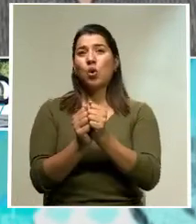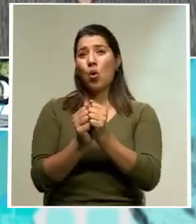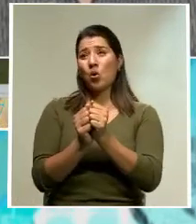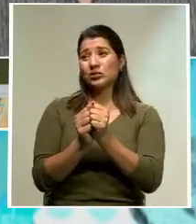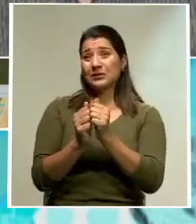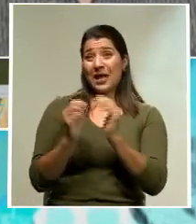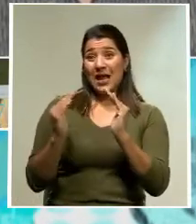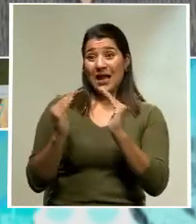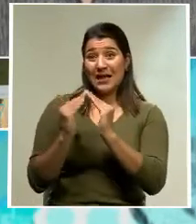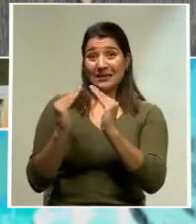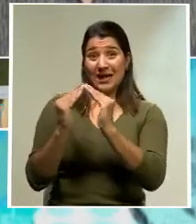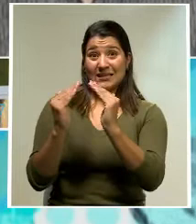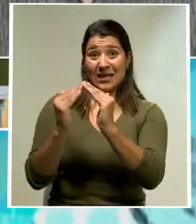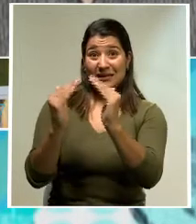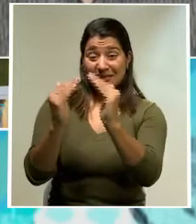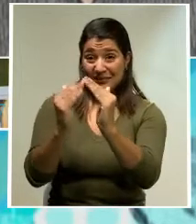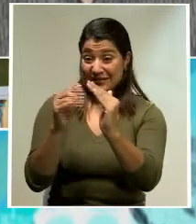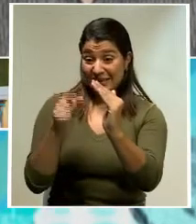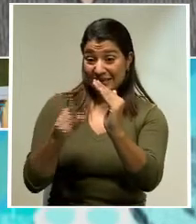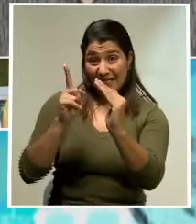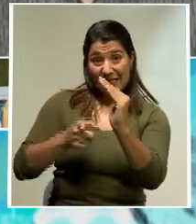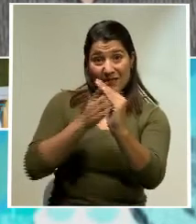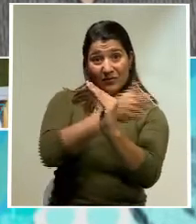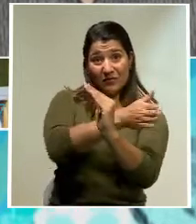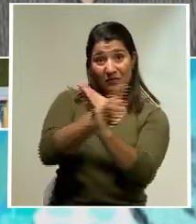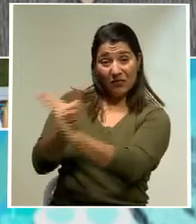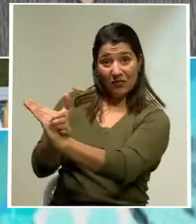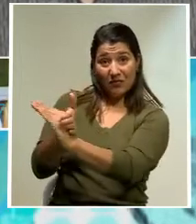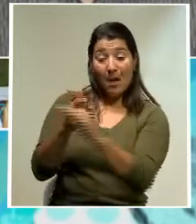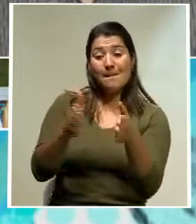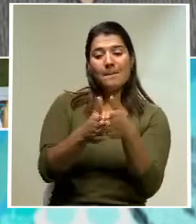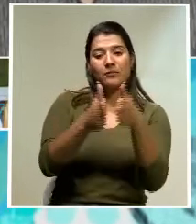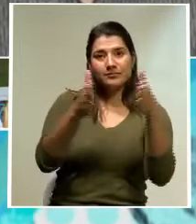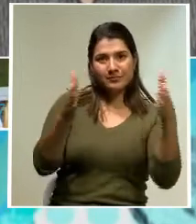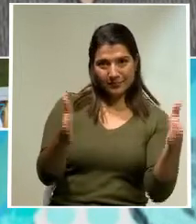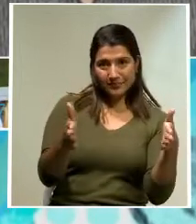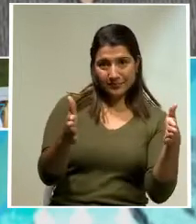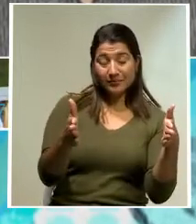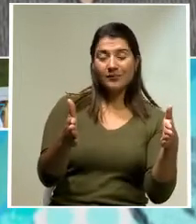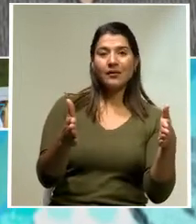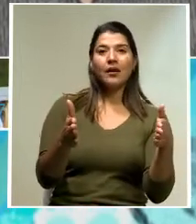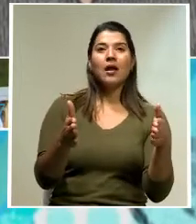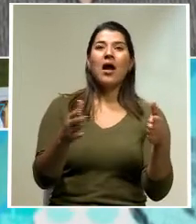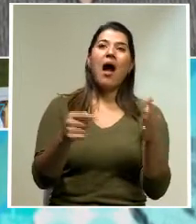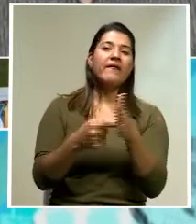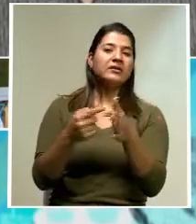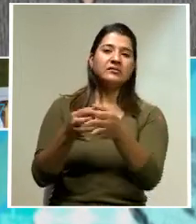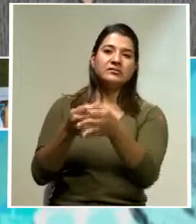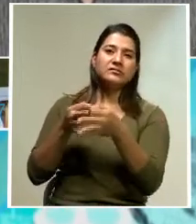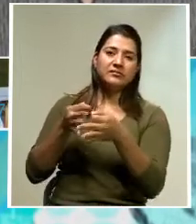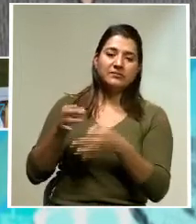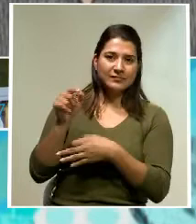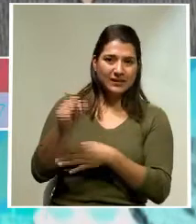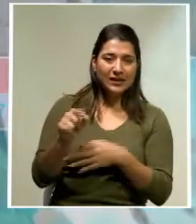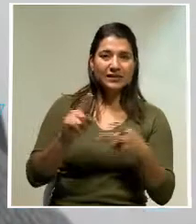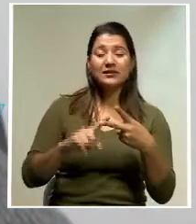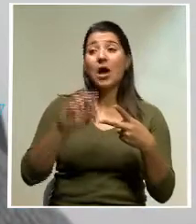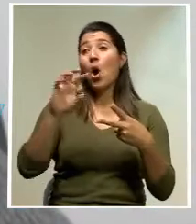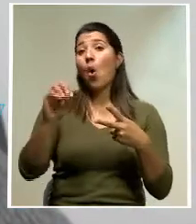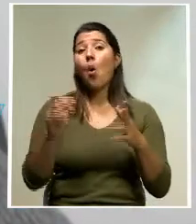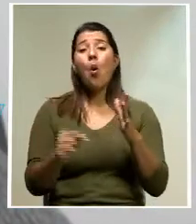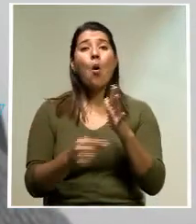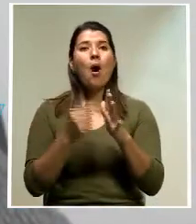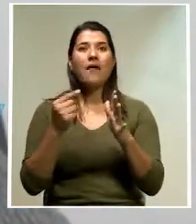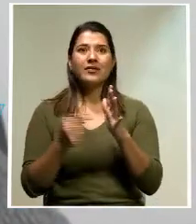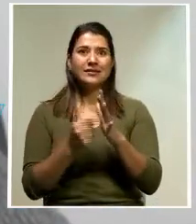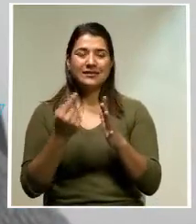también pueden haber atrasos en lo que es la conformación de las unidades ejecutoras, pasan por la capacidad de